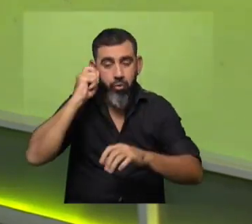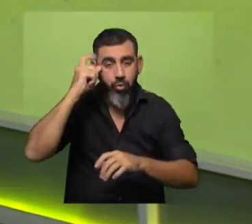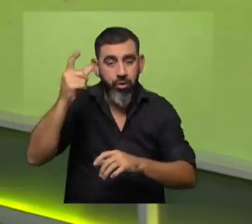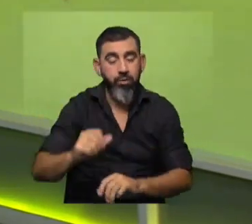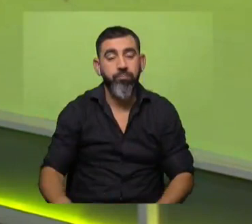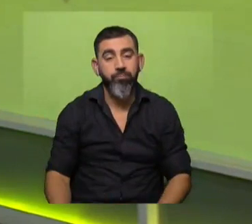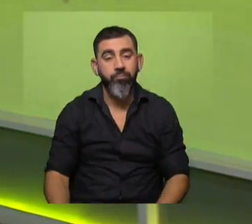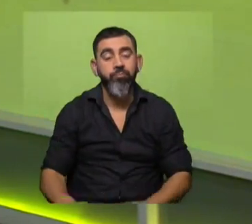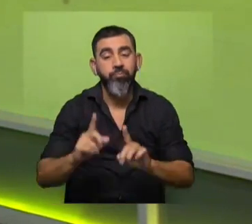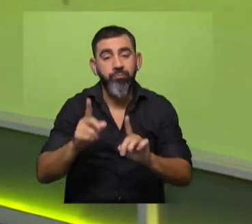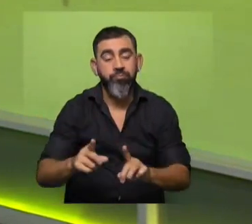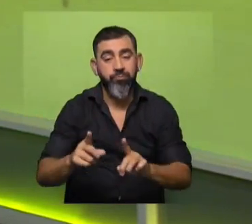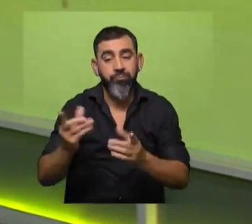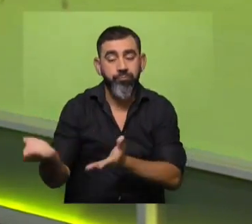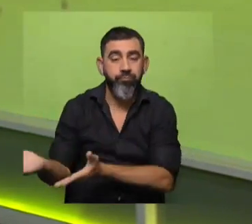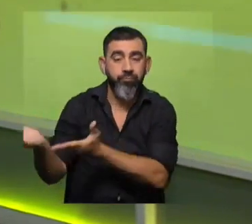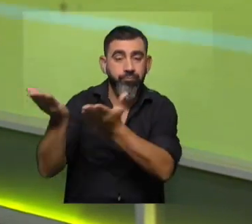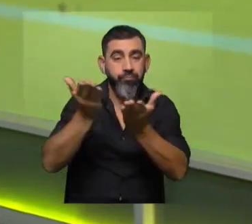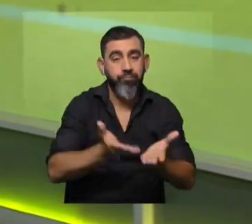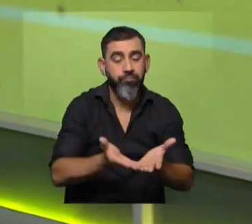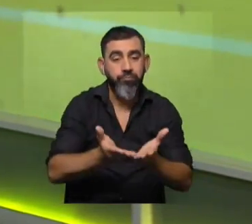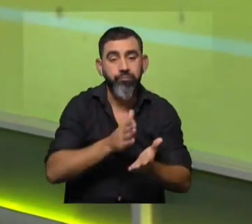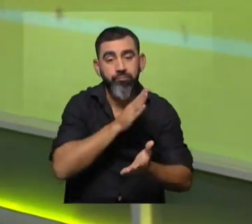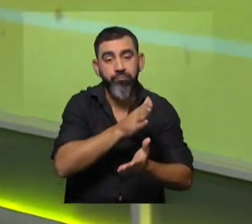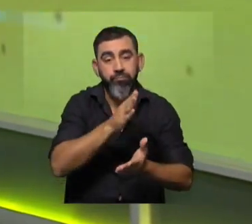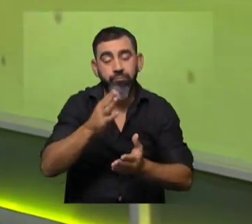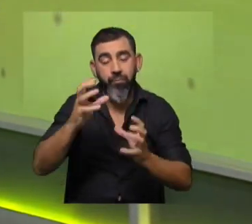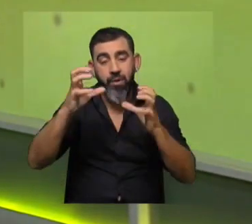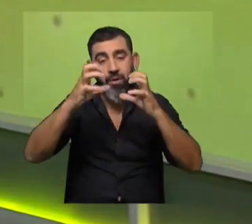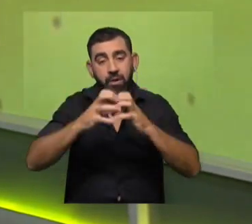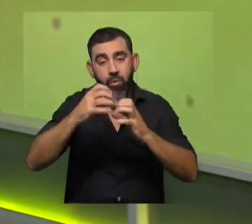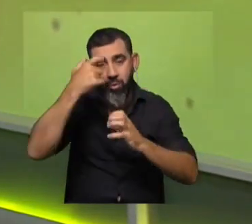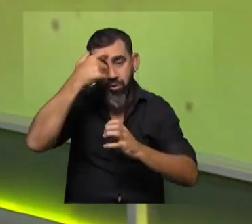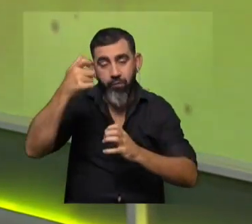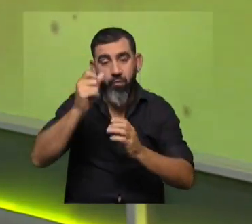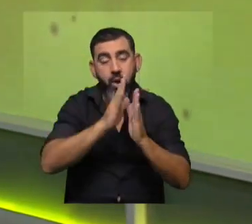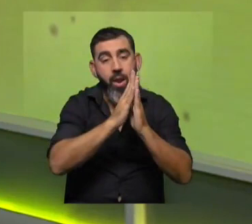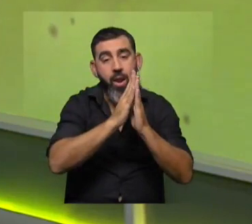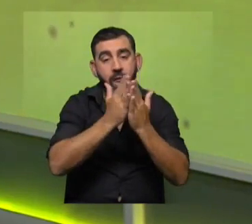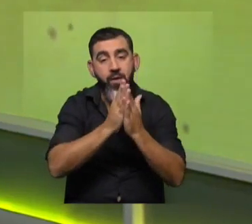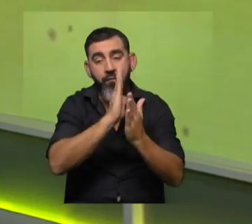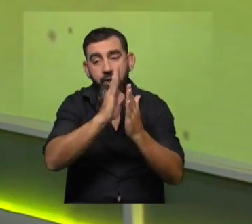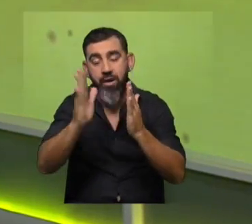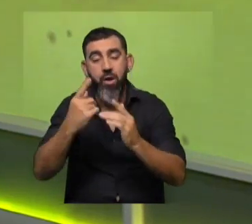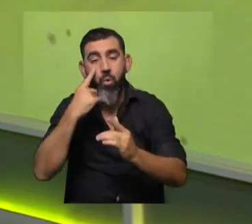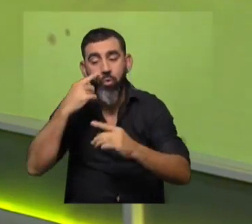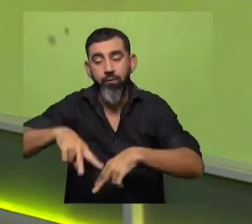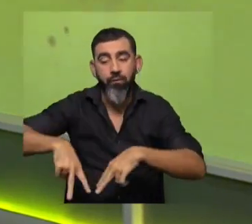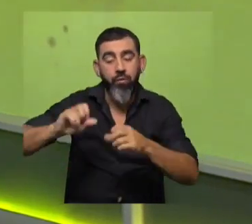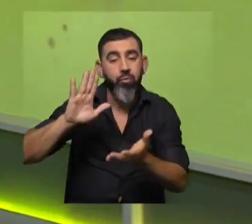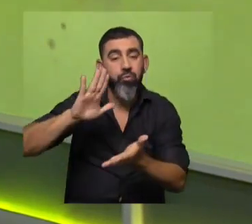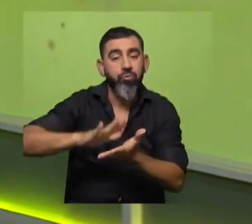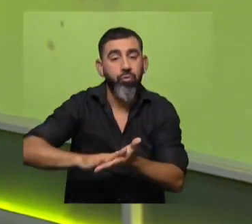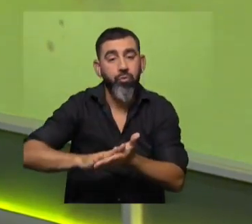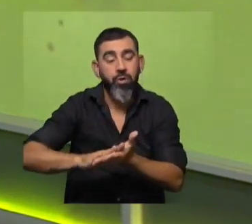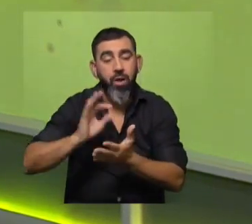También las y los invitamos a un recorrido neurocientífico por librerías y a conocer investigaciones sobre el